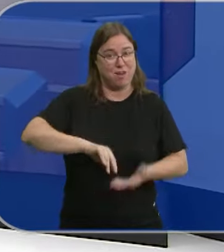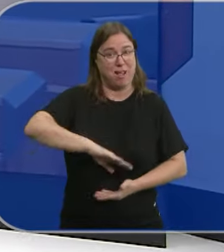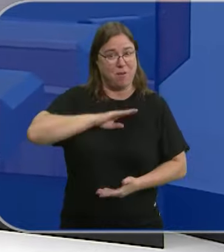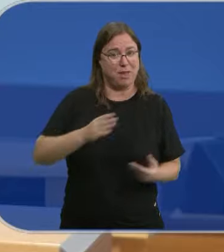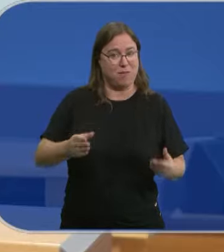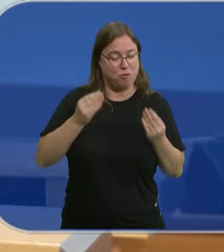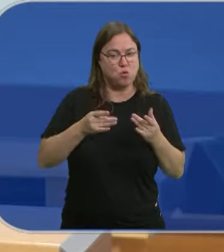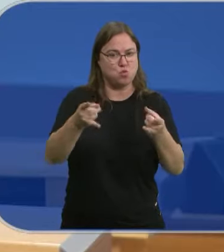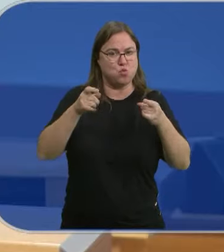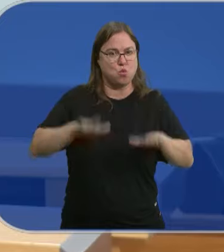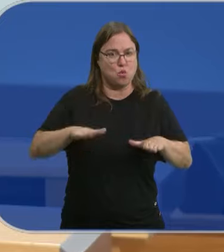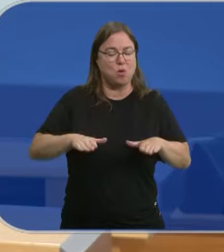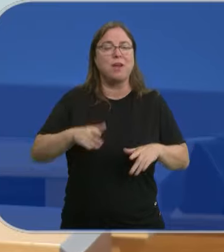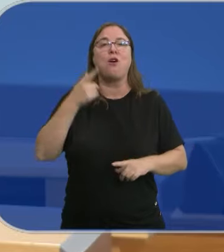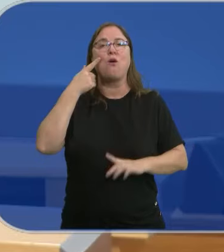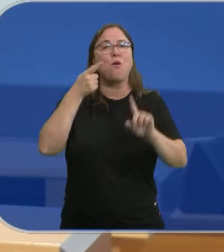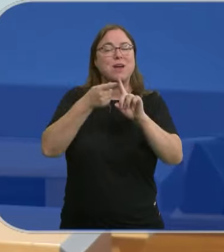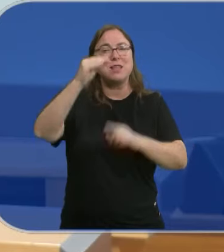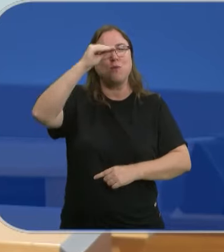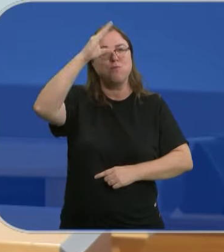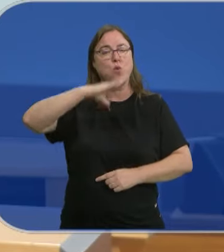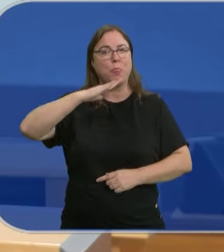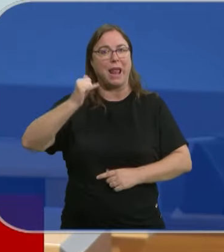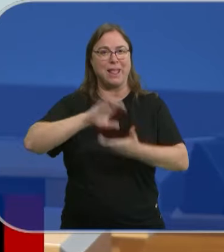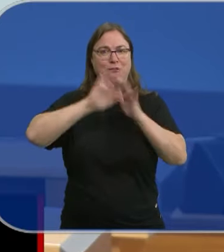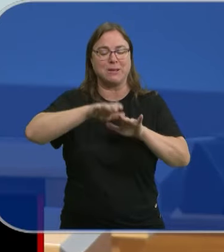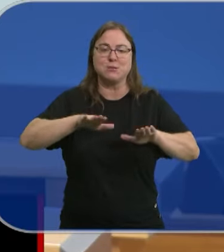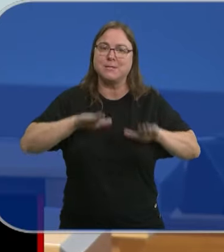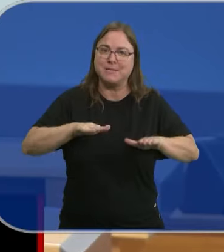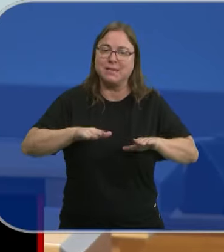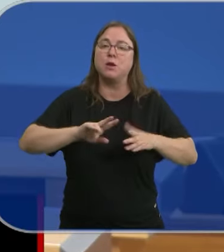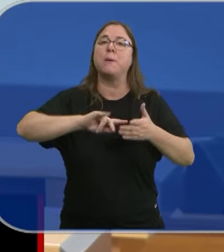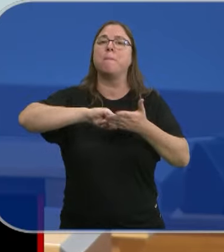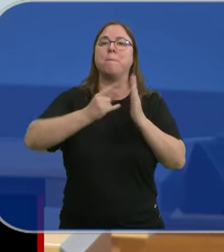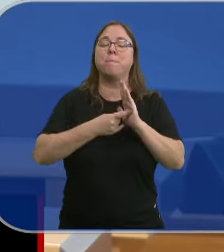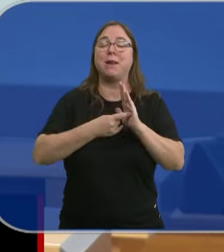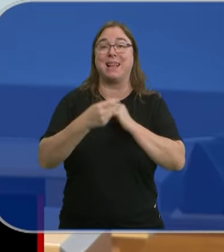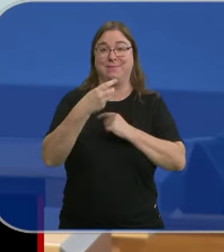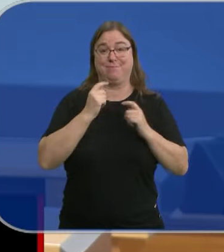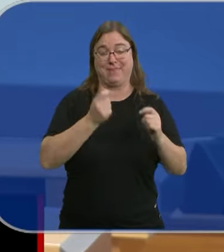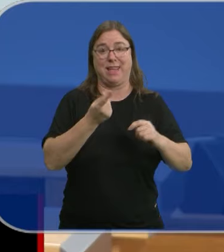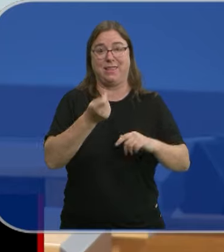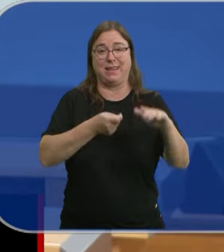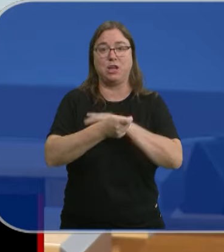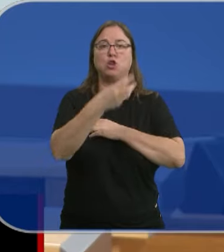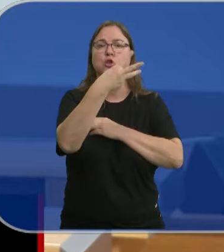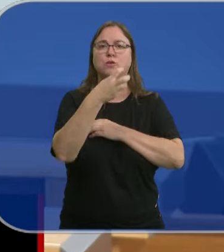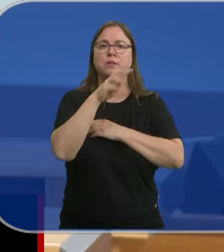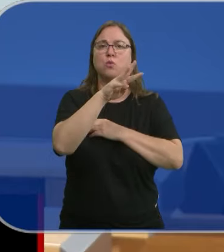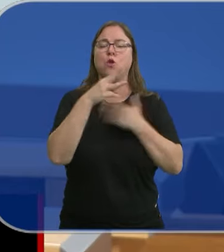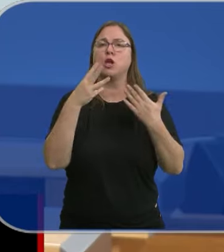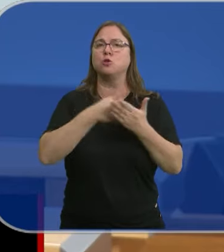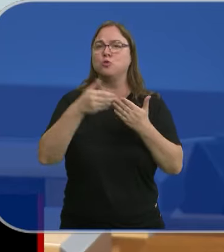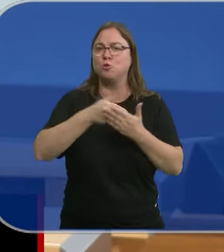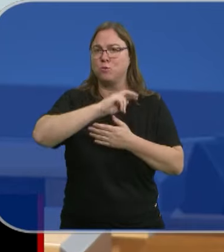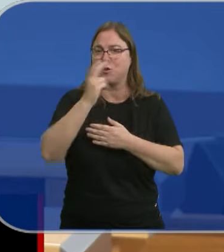Con ese objetivo, retener el talento de Castilla y León, se pone en marcha este plan. 348 millones de euros para becas de prácticas,